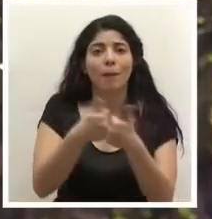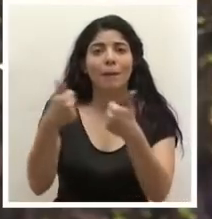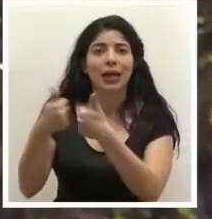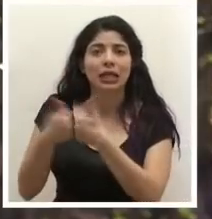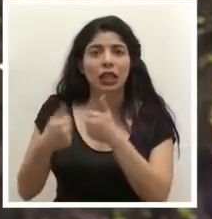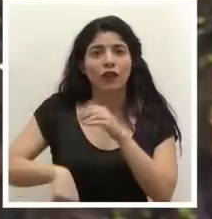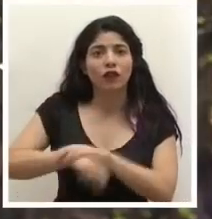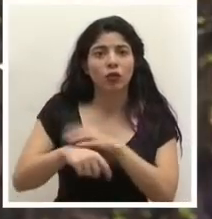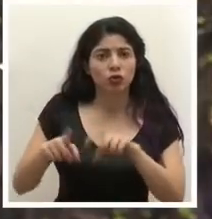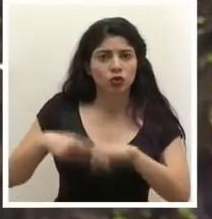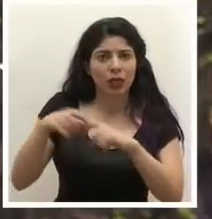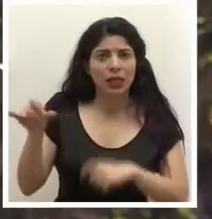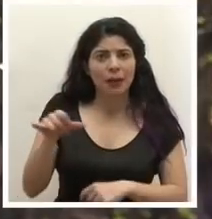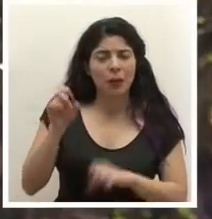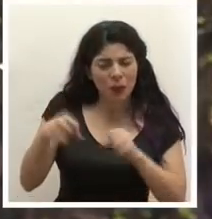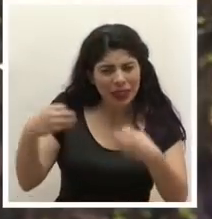si nos puede explicar